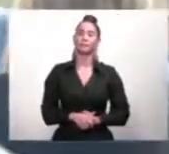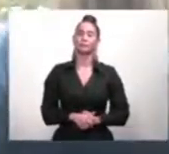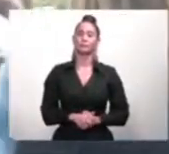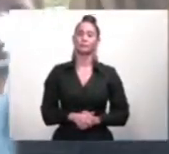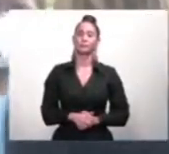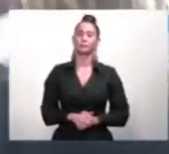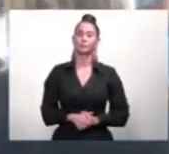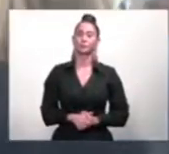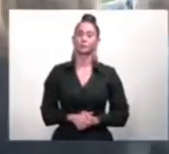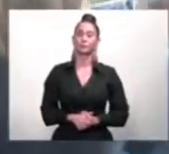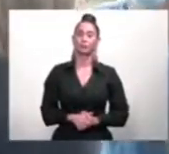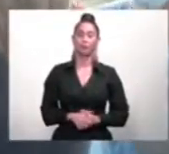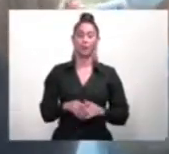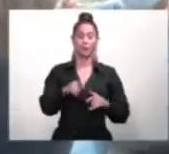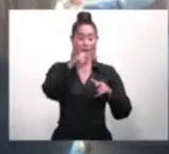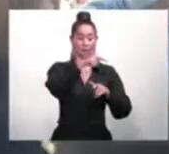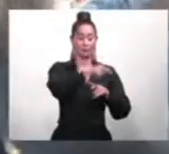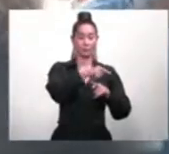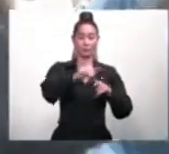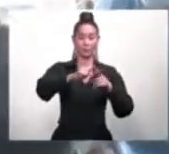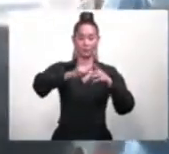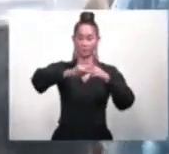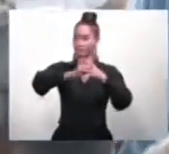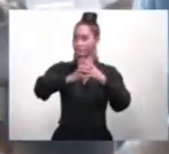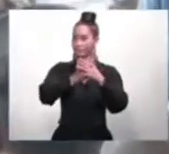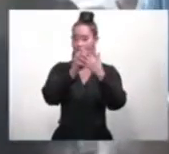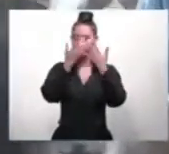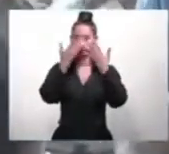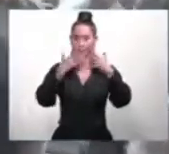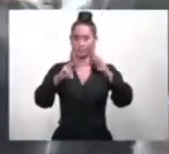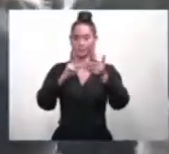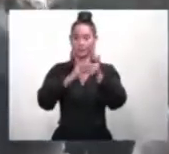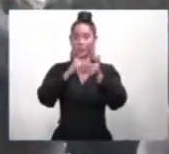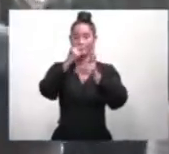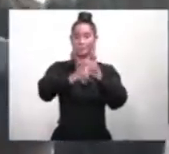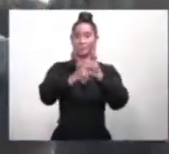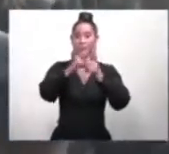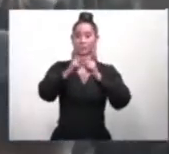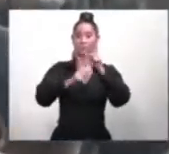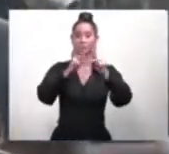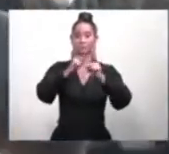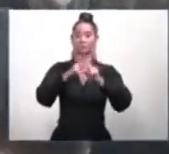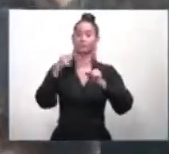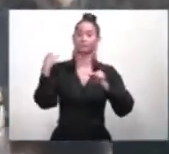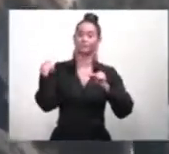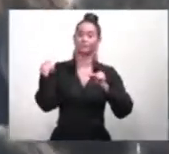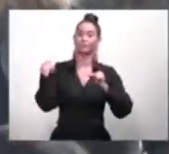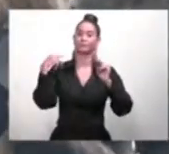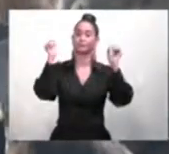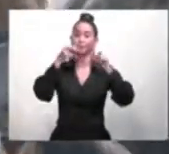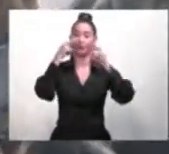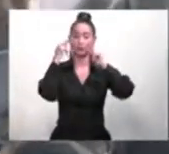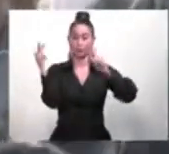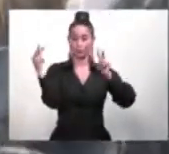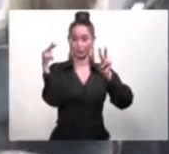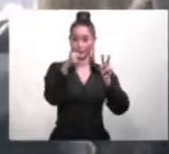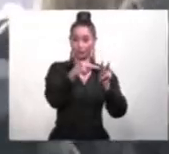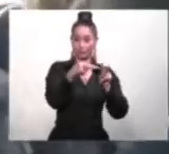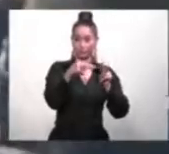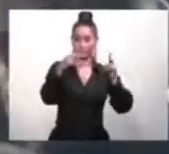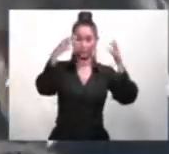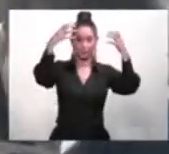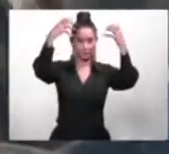que deja iniciado este Plan Nacional de Vacunación. Como podemos observar, el excelentísimo señor